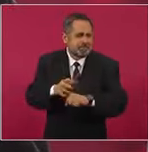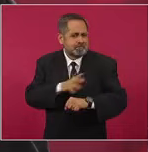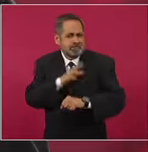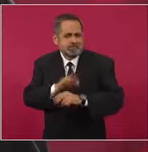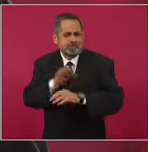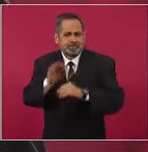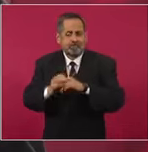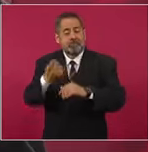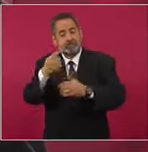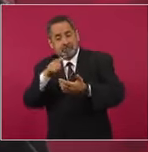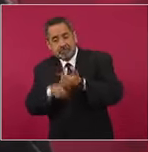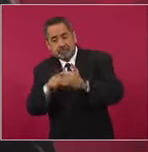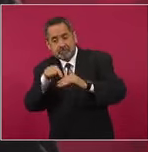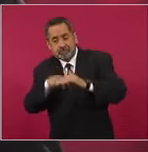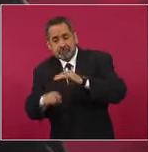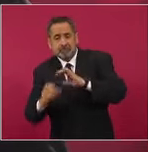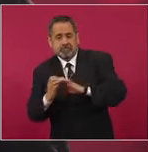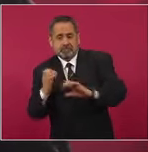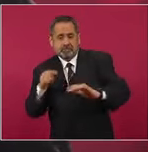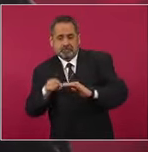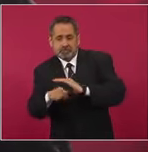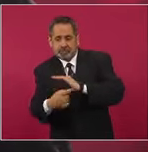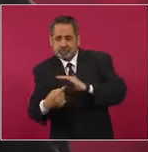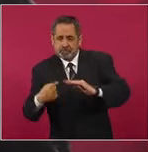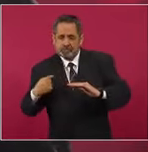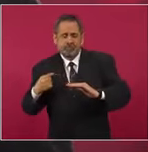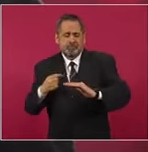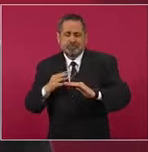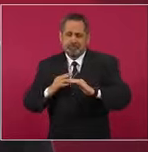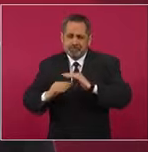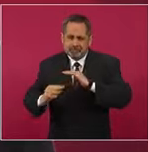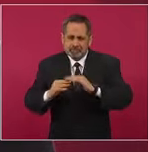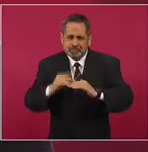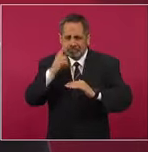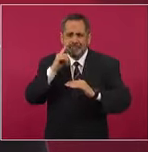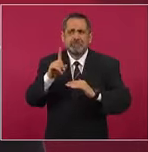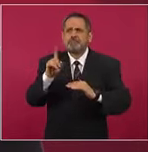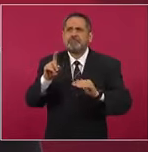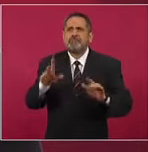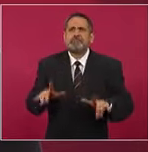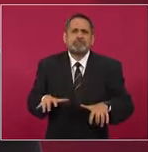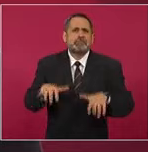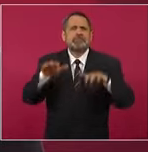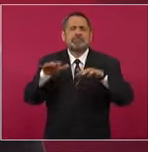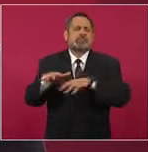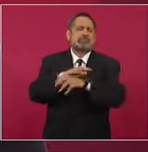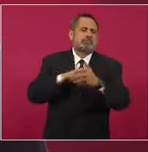obras de drenaje para que no haya inundaciones. Entonces,